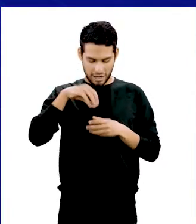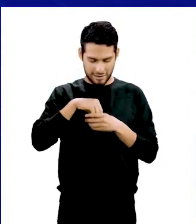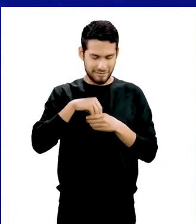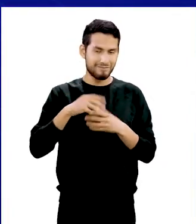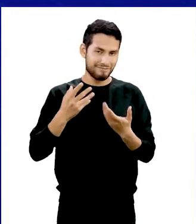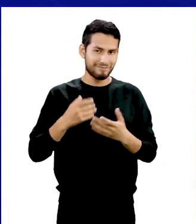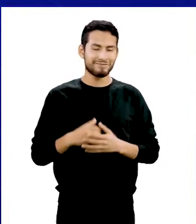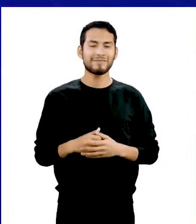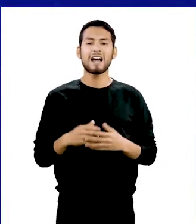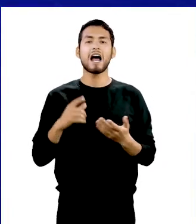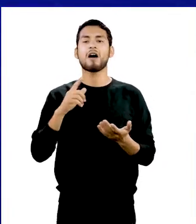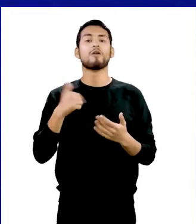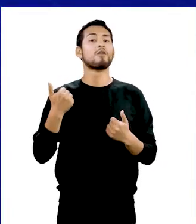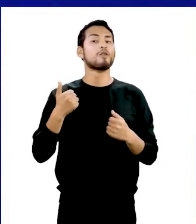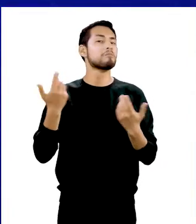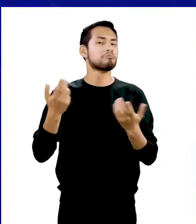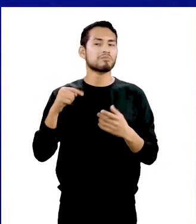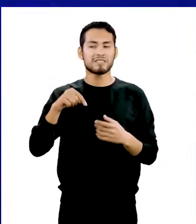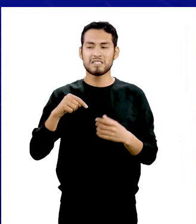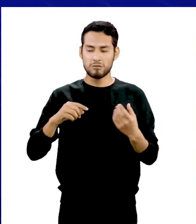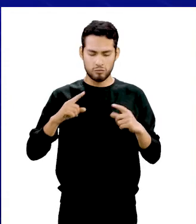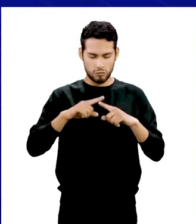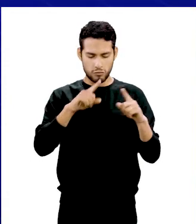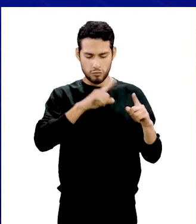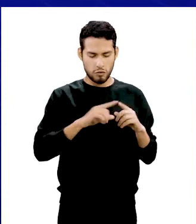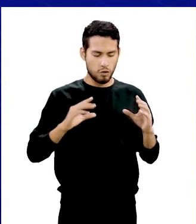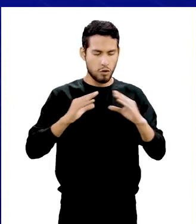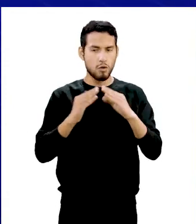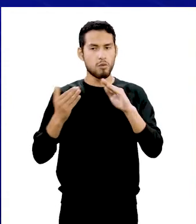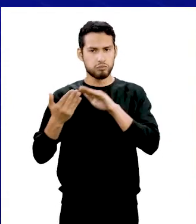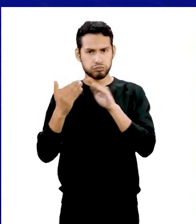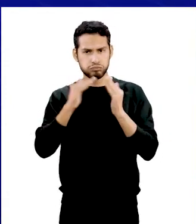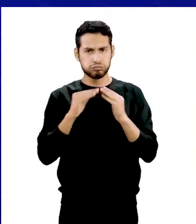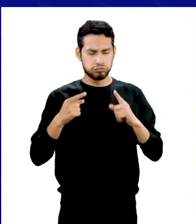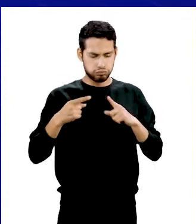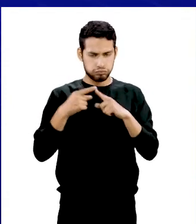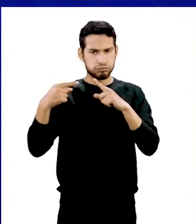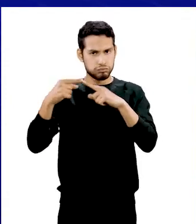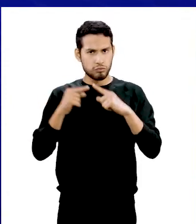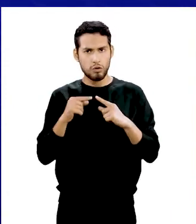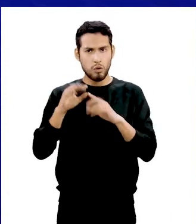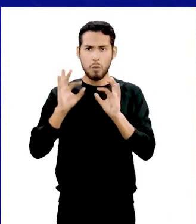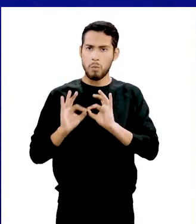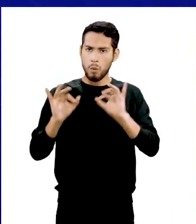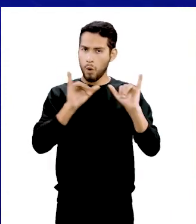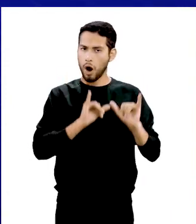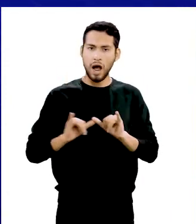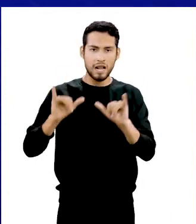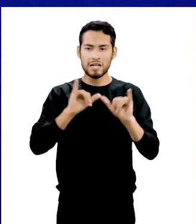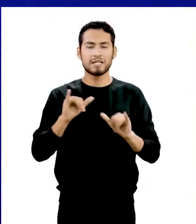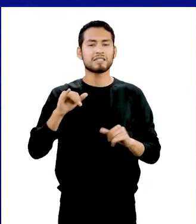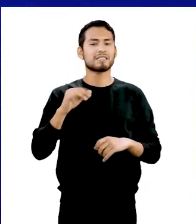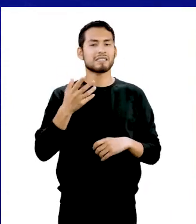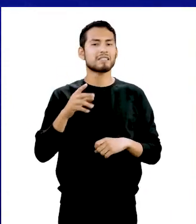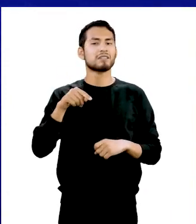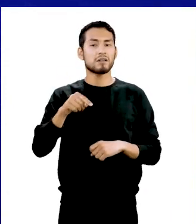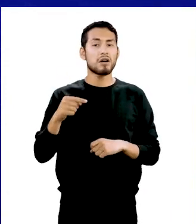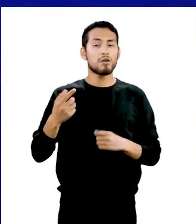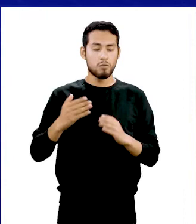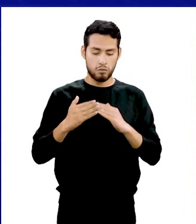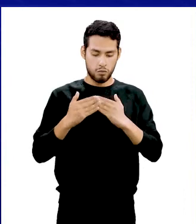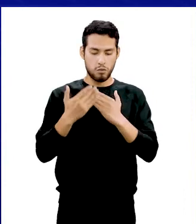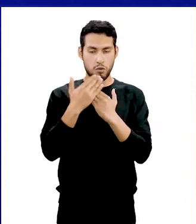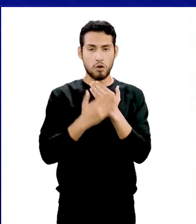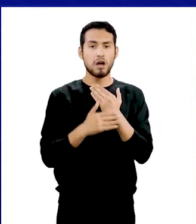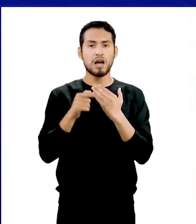Llegó el momento de hablar de los poliedros regulares. Tienen todos sus ángulos diedros y todos sus ángulos poliedros iguales. Y sus